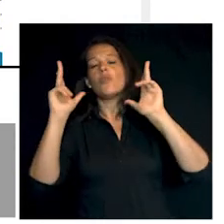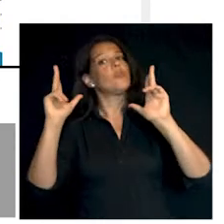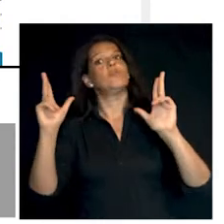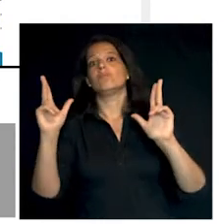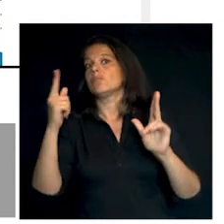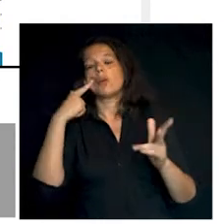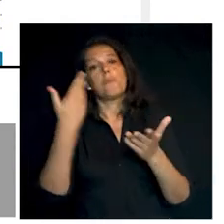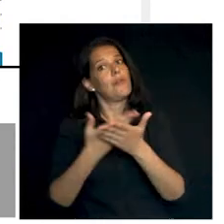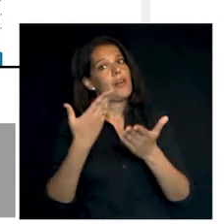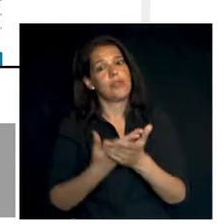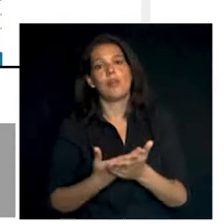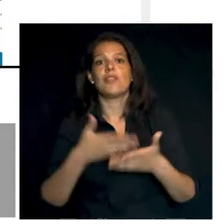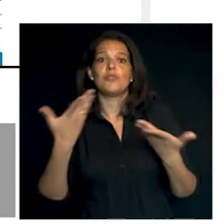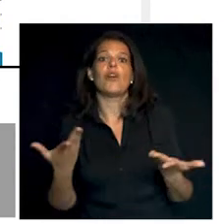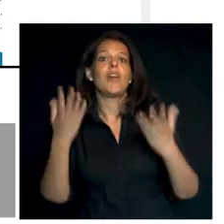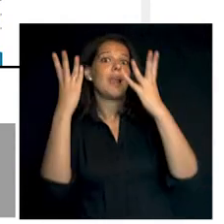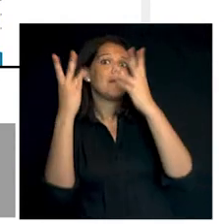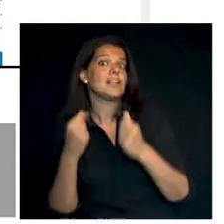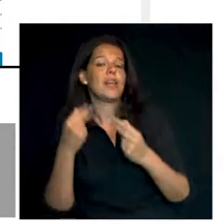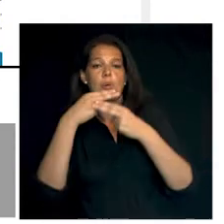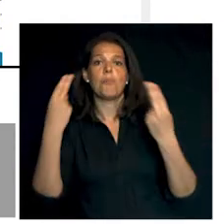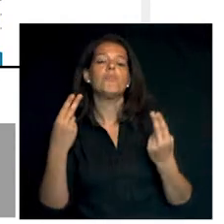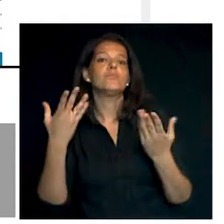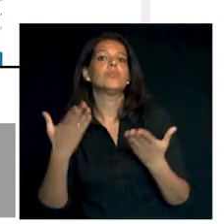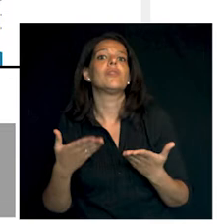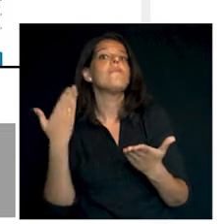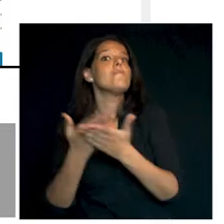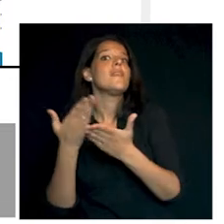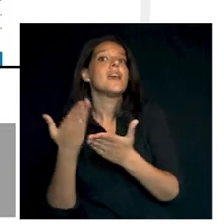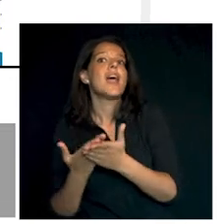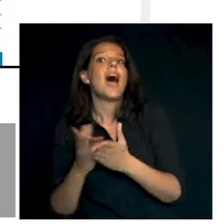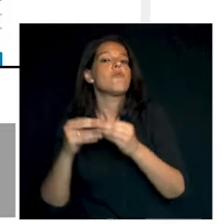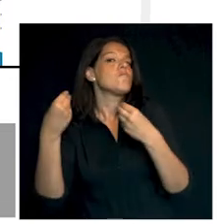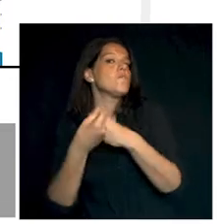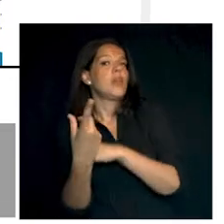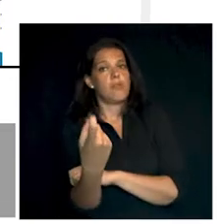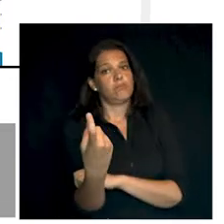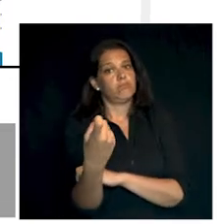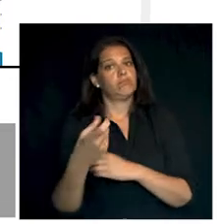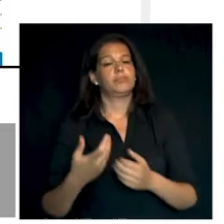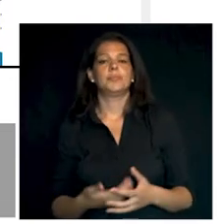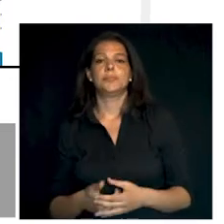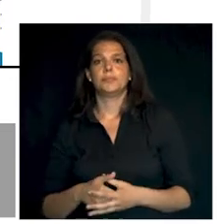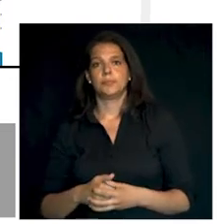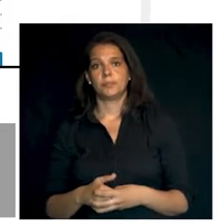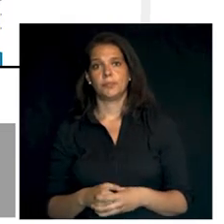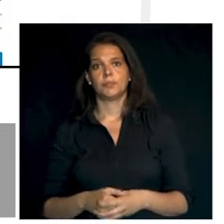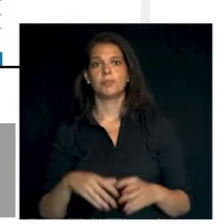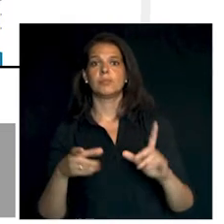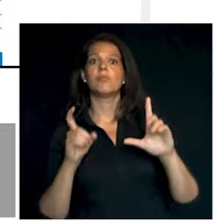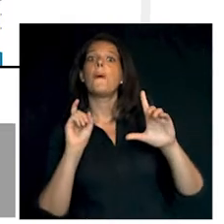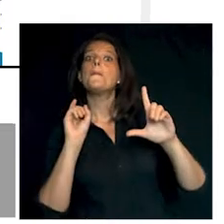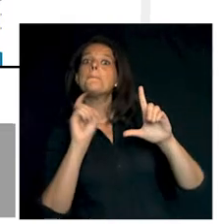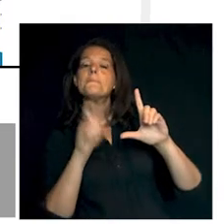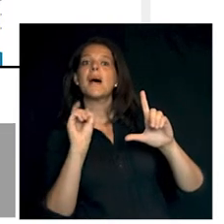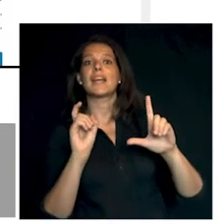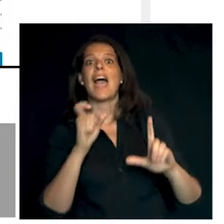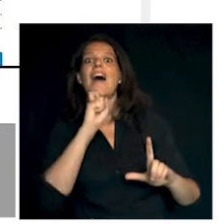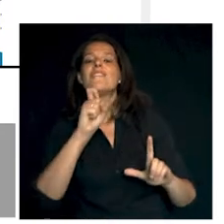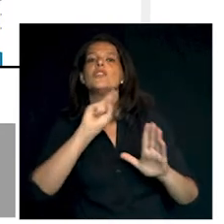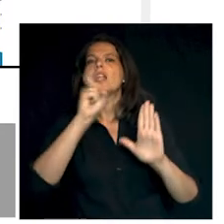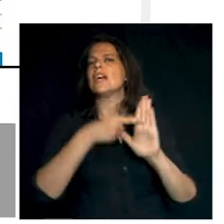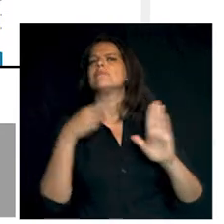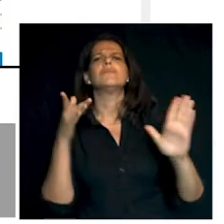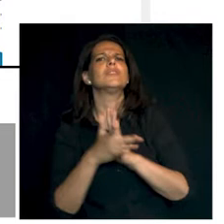comprobación, por lo que la administración te requerirá la documentación necesaria. Marcar la casilla de aviso